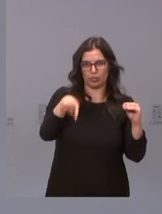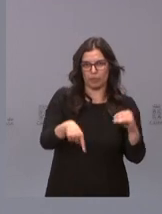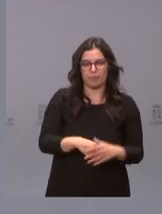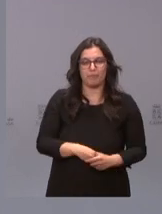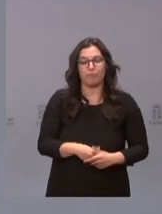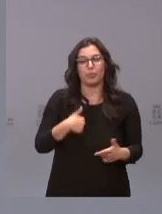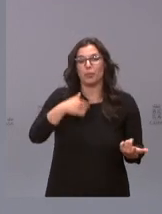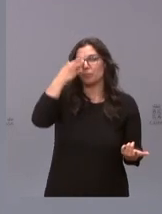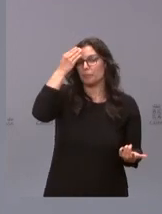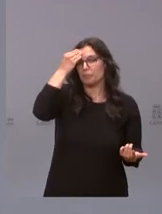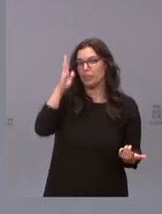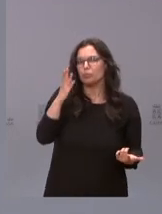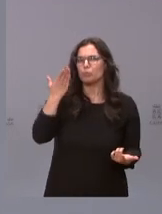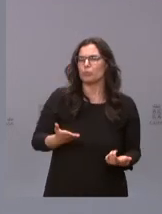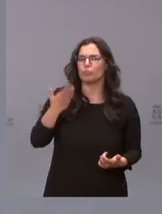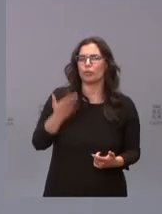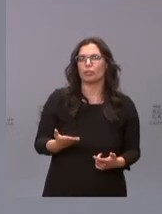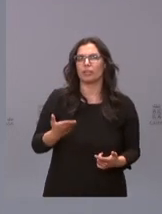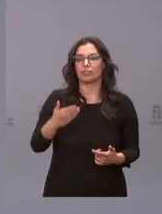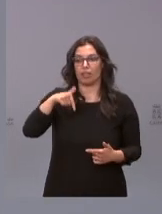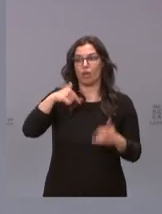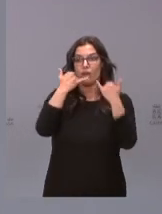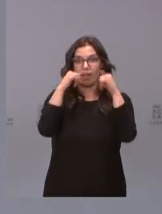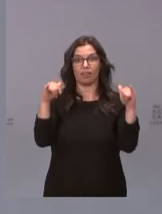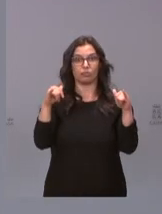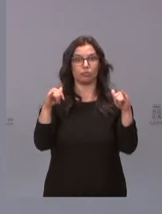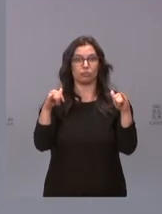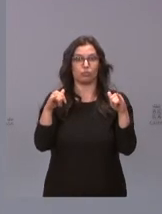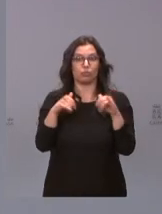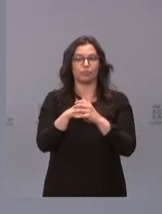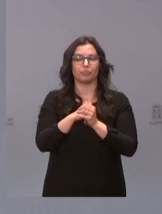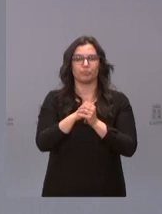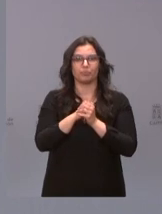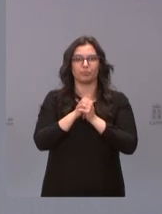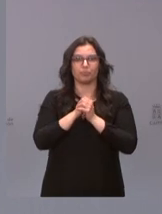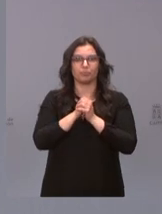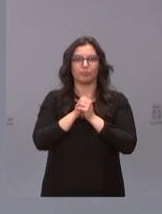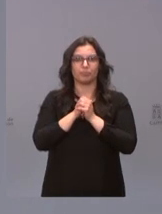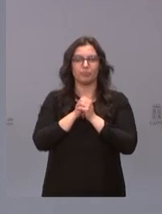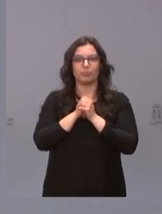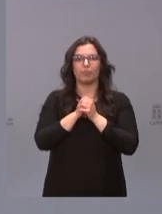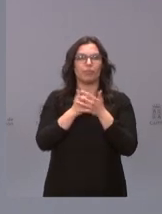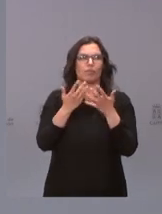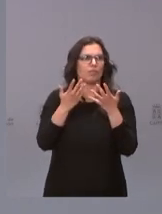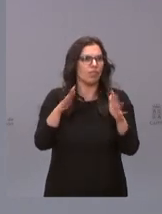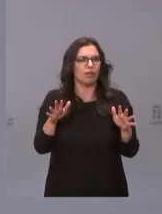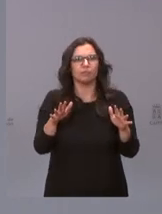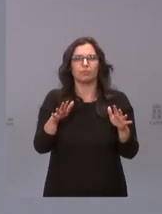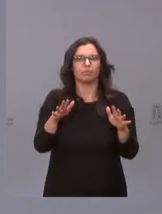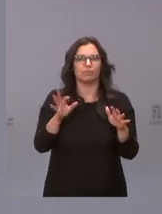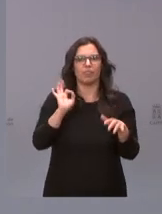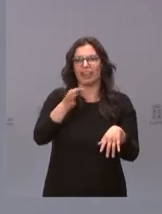Creo que es muy importante el acto que hoy celebramos. Más allá de tres